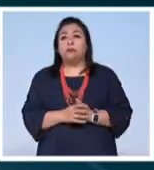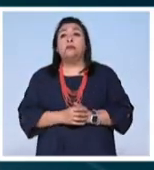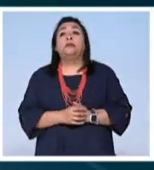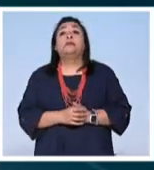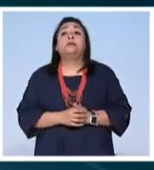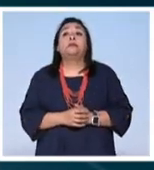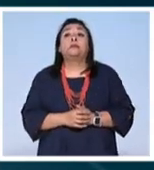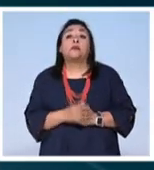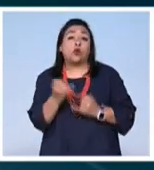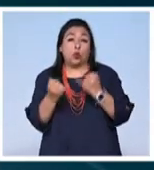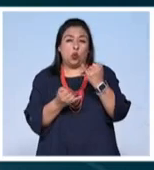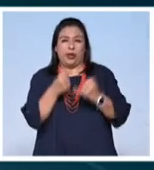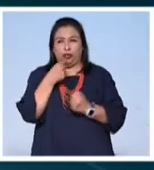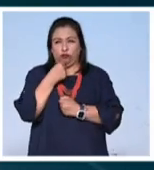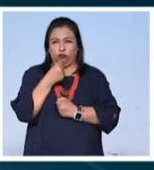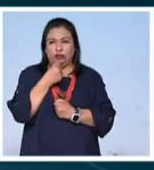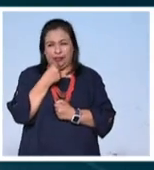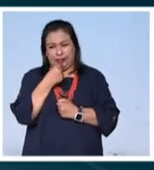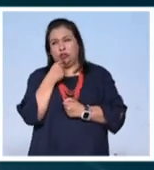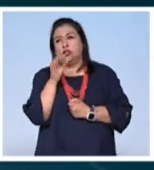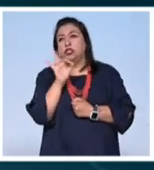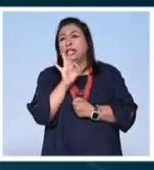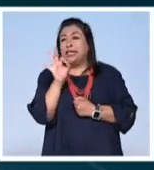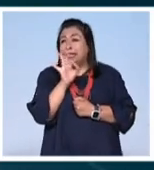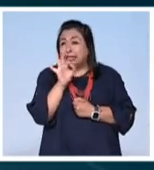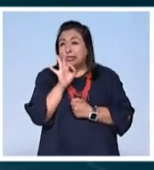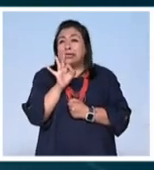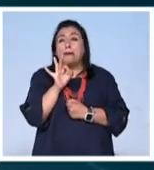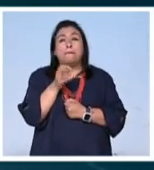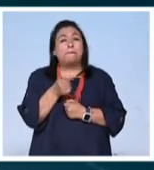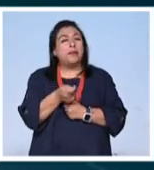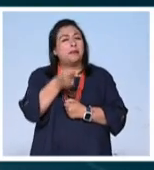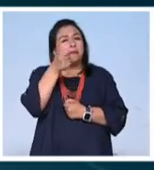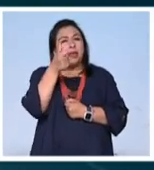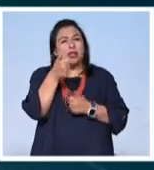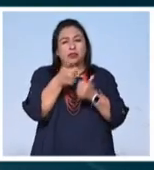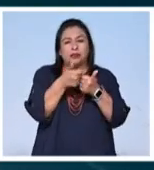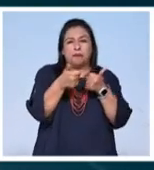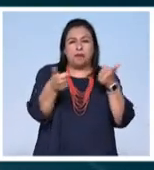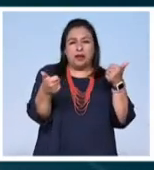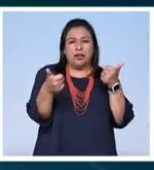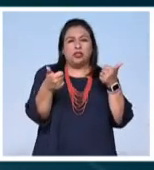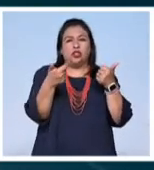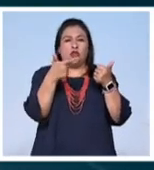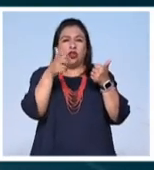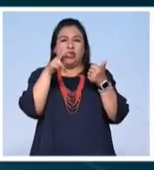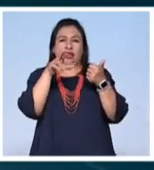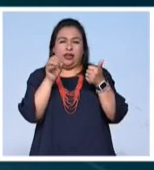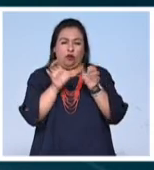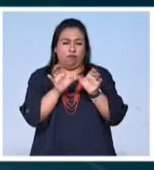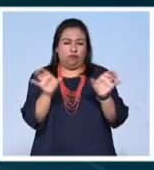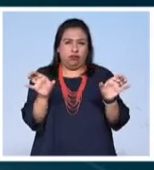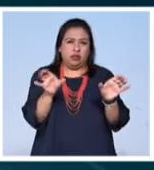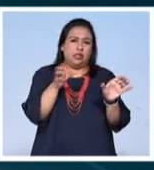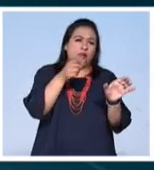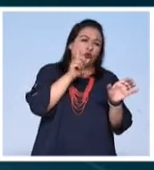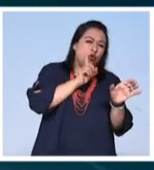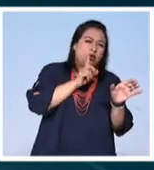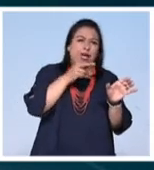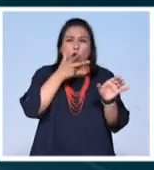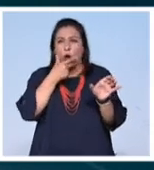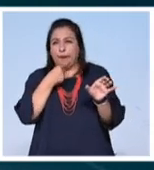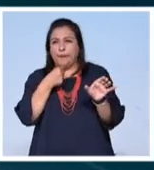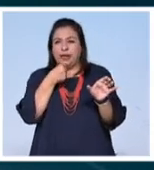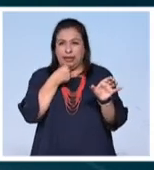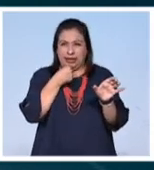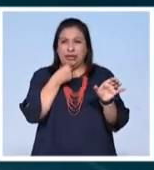Los juegos de niños es quizás el primer momento de separación de géneros entre niños y niñas.